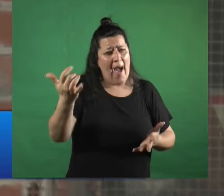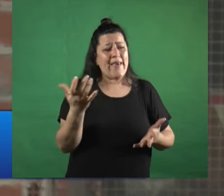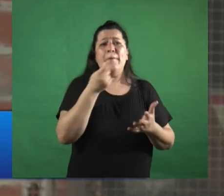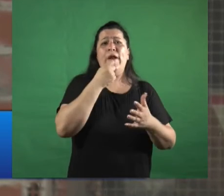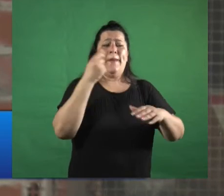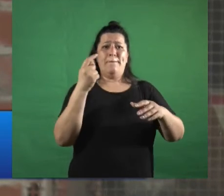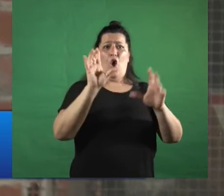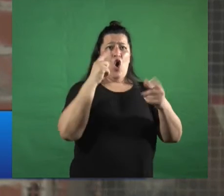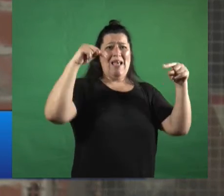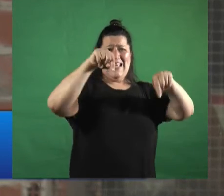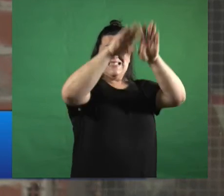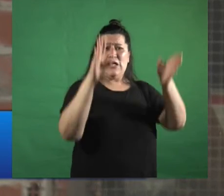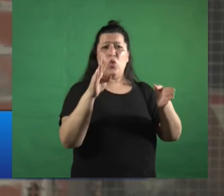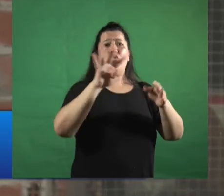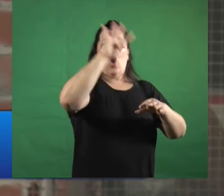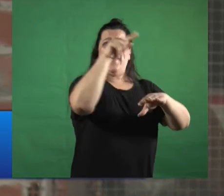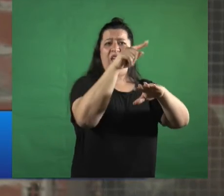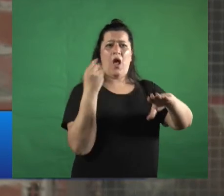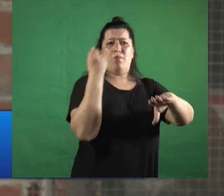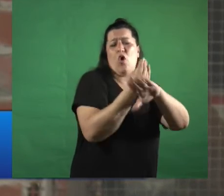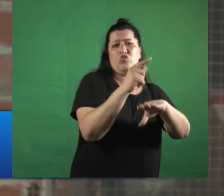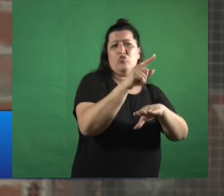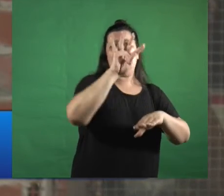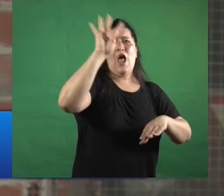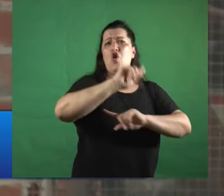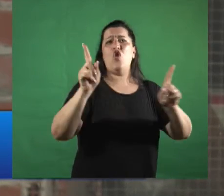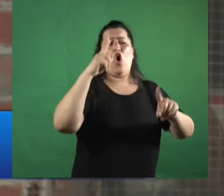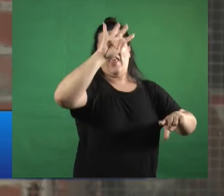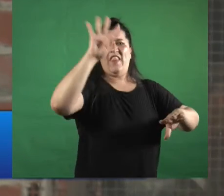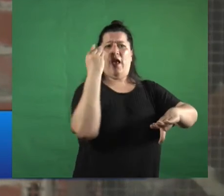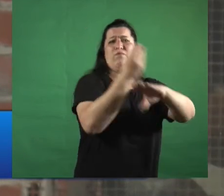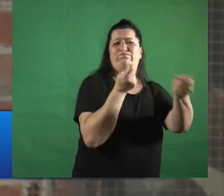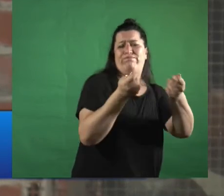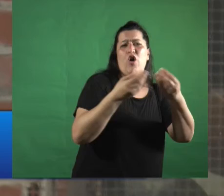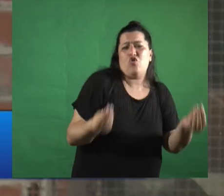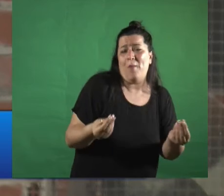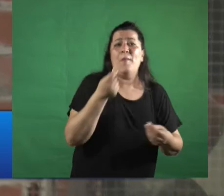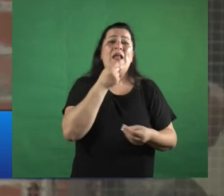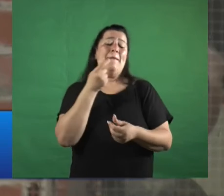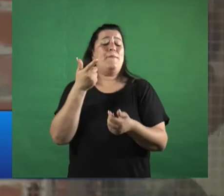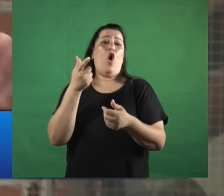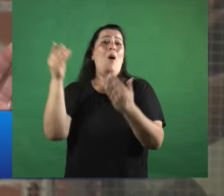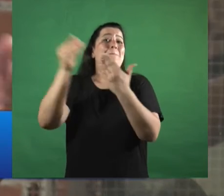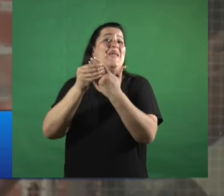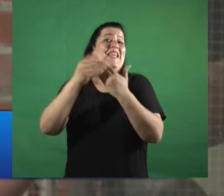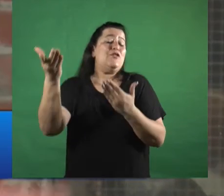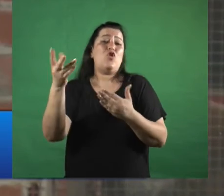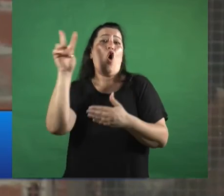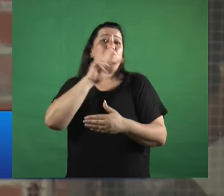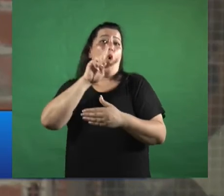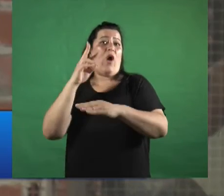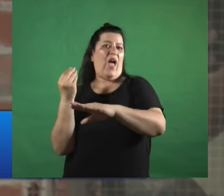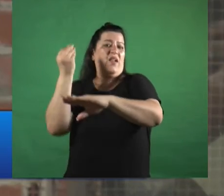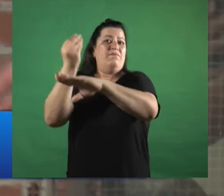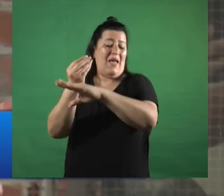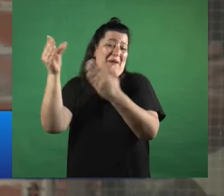claro ¿dónde está la limitación? y bueno pongámonos de acuerdo si fuese lo mismo que el ministro de la mujer fuese un varón a mí me daría lo mismo que el instituto